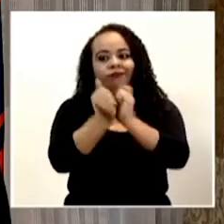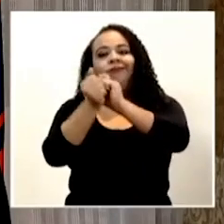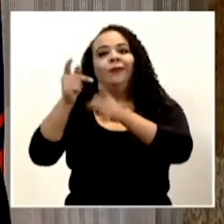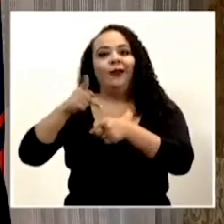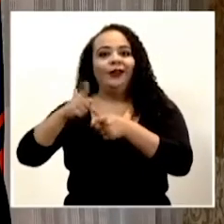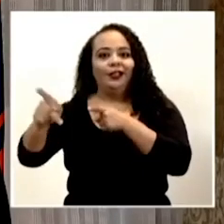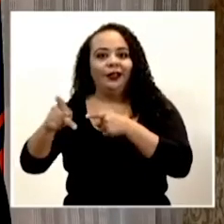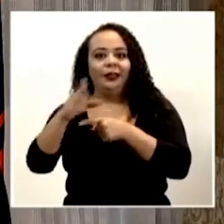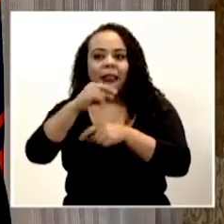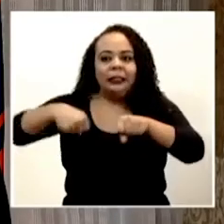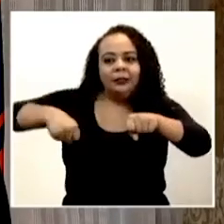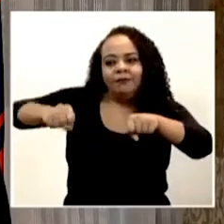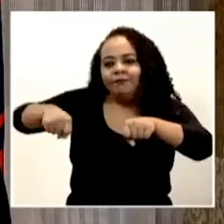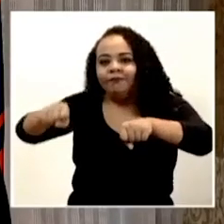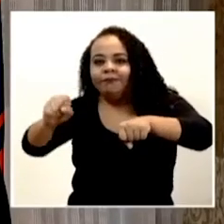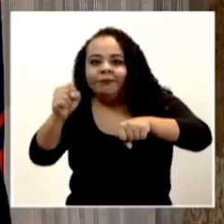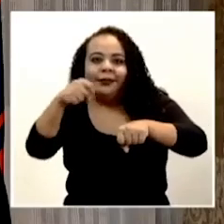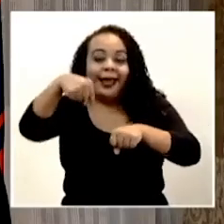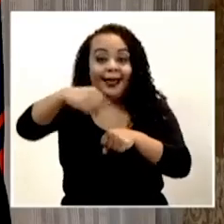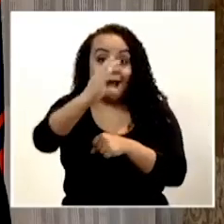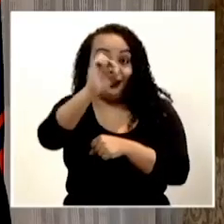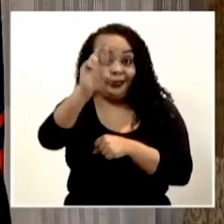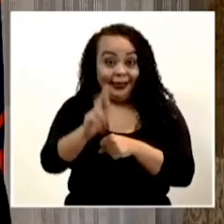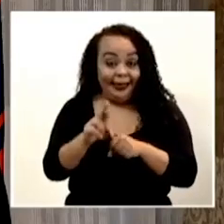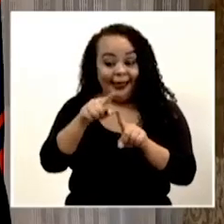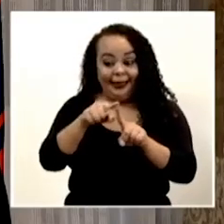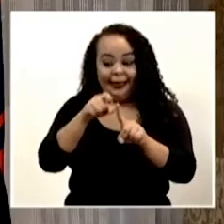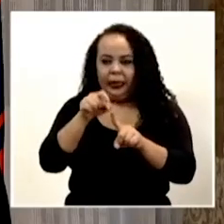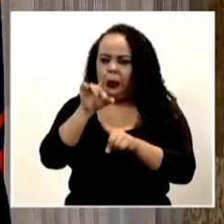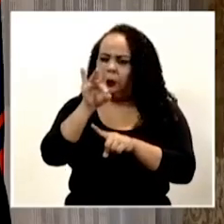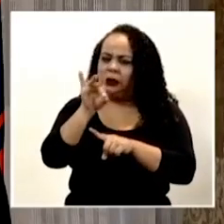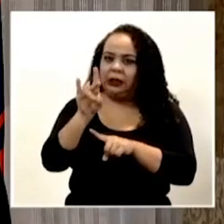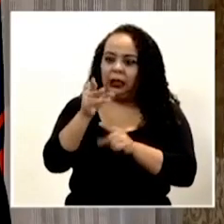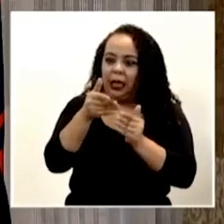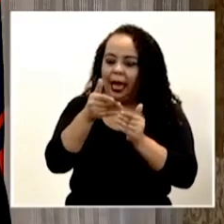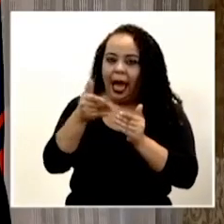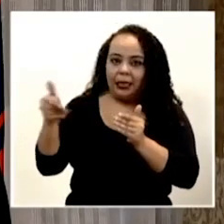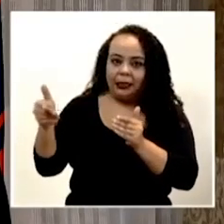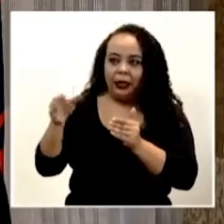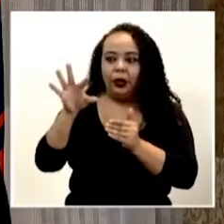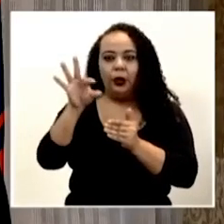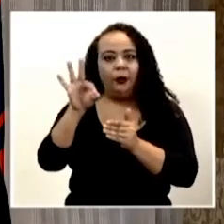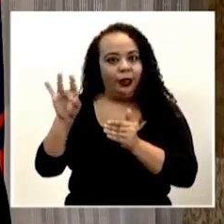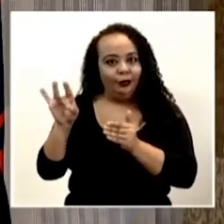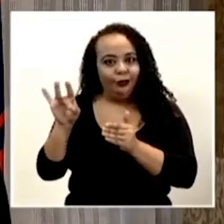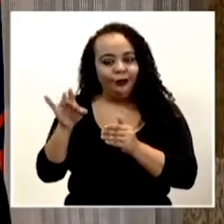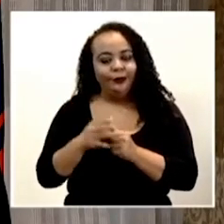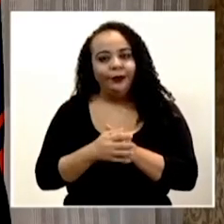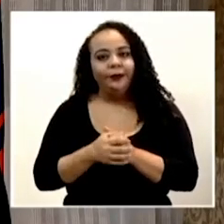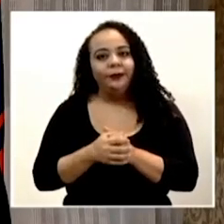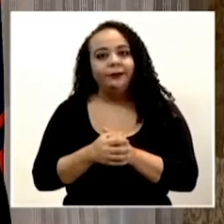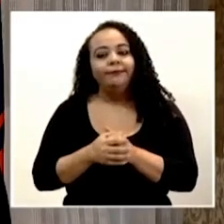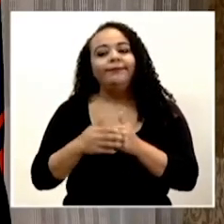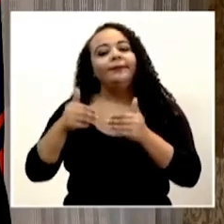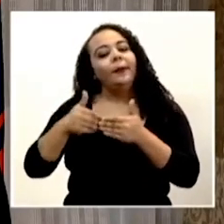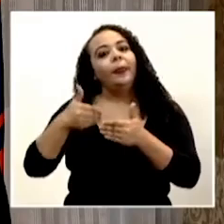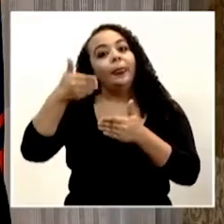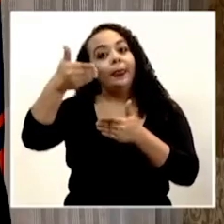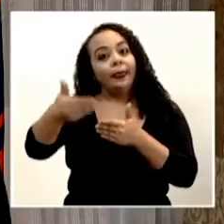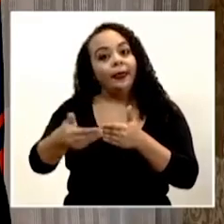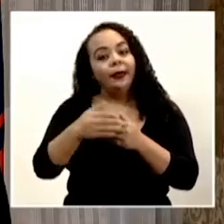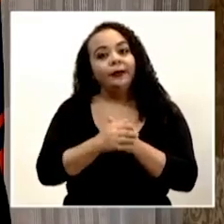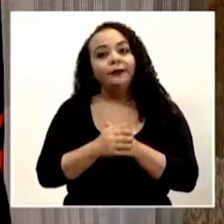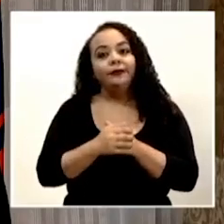Y, bueno, corrí acá en Costa Rica desde el 87 hasta el 98. Luego,